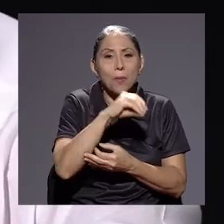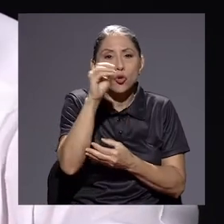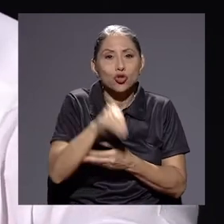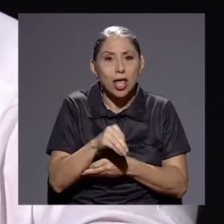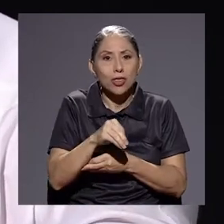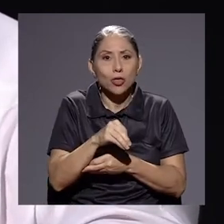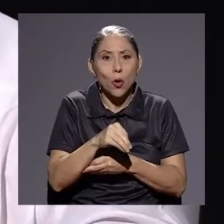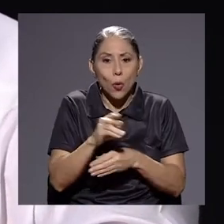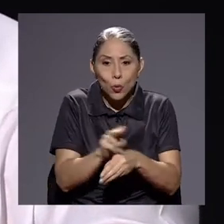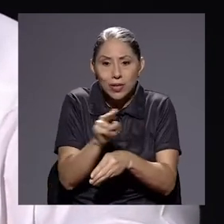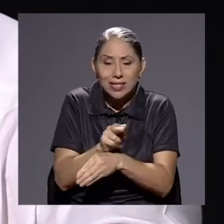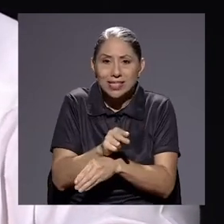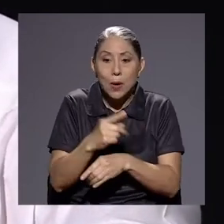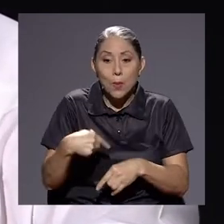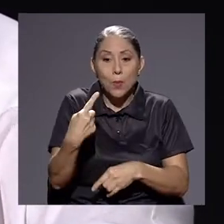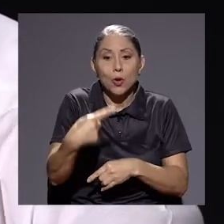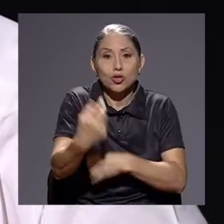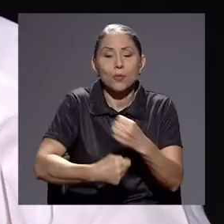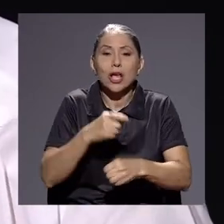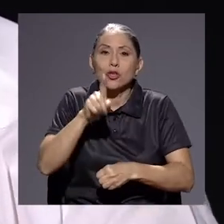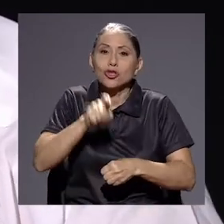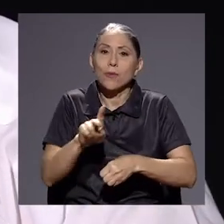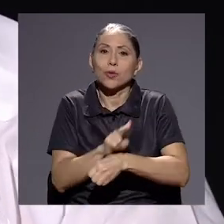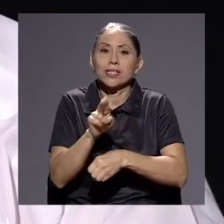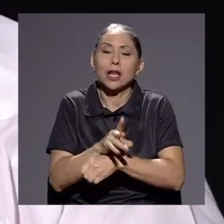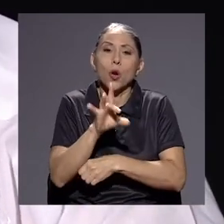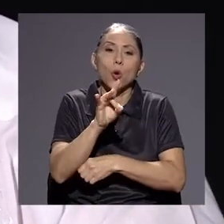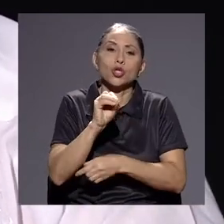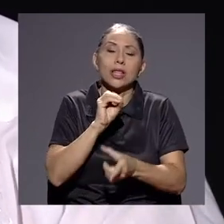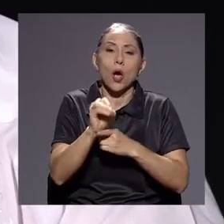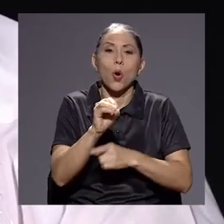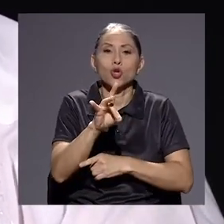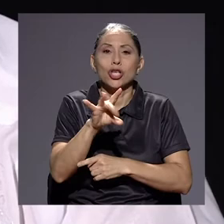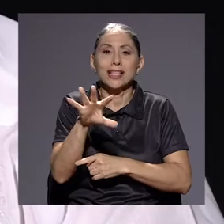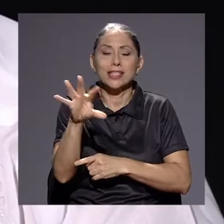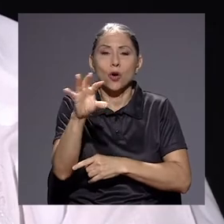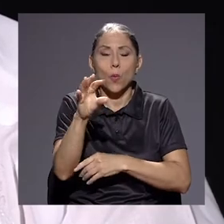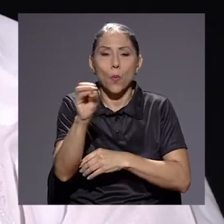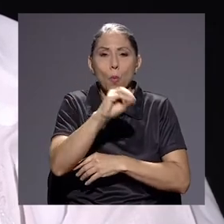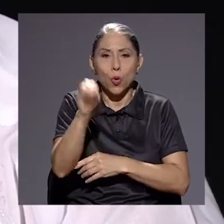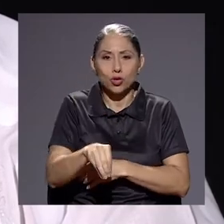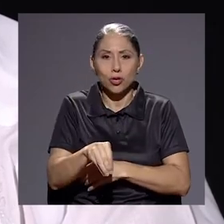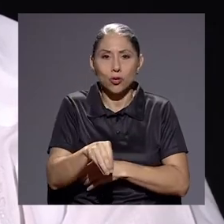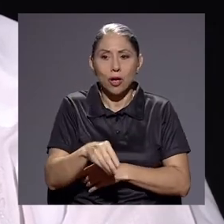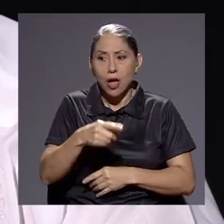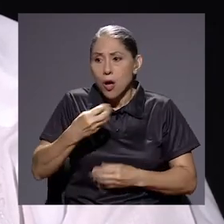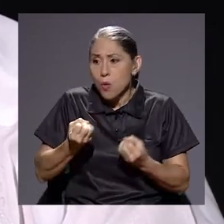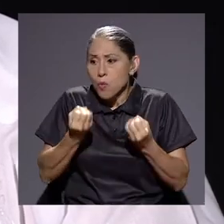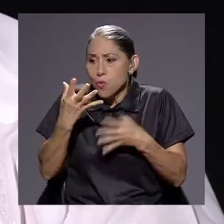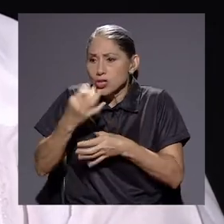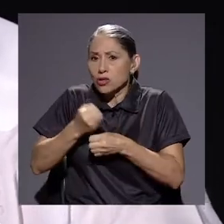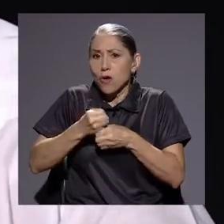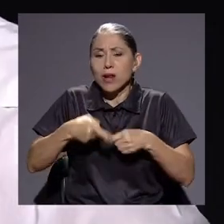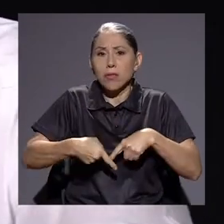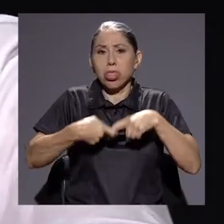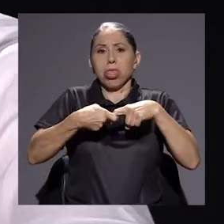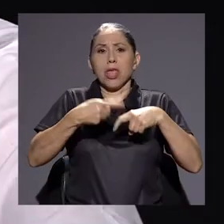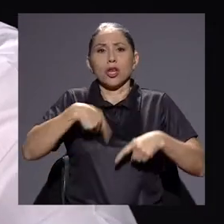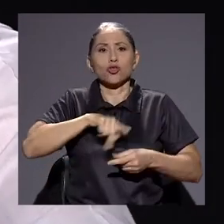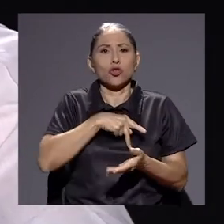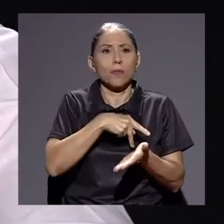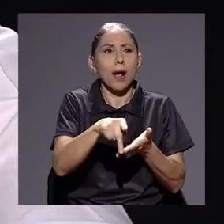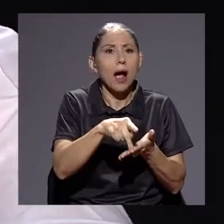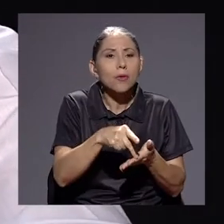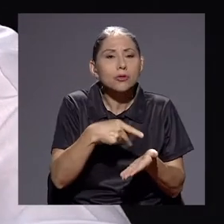tiene que ejecutar en los próximos dos años, del 80 al 87. Hemos dejado muchas obras y pagamos comisiones. Tenemos que